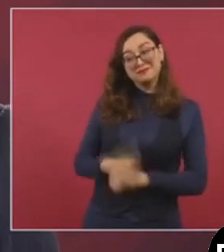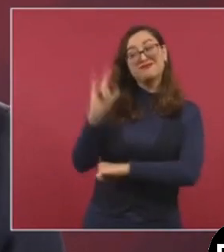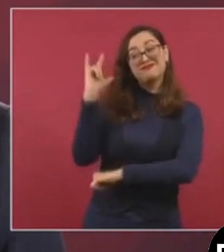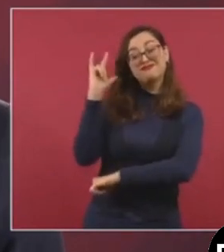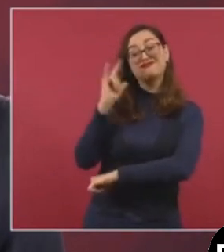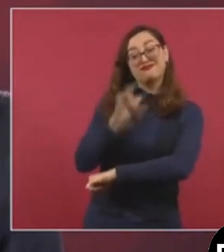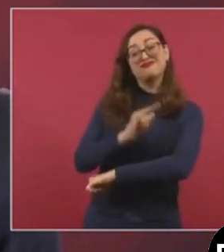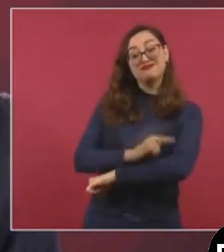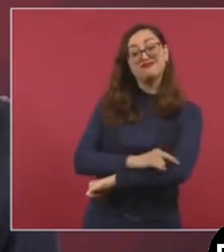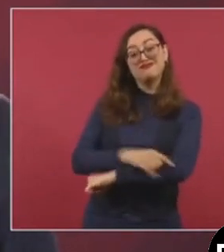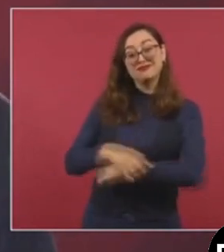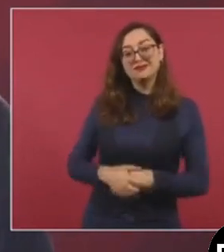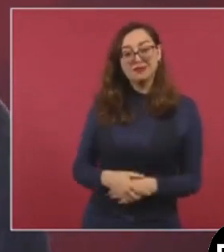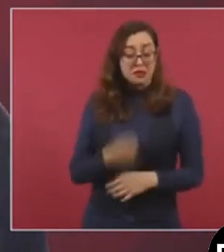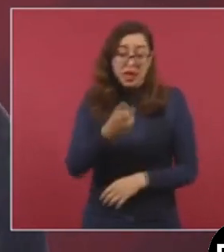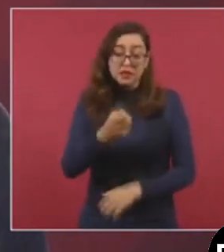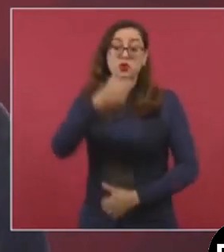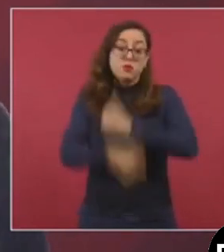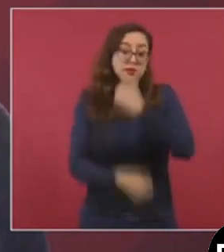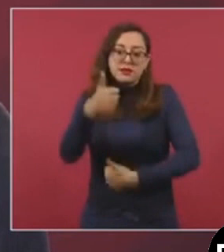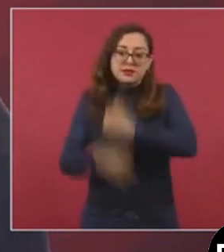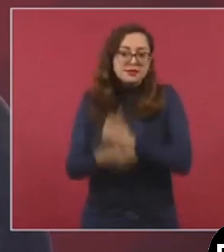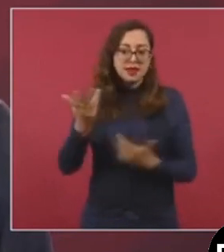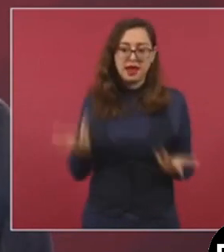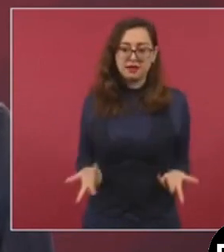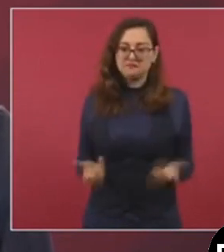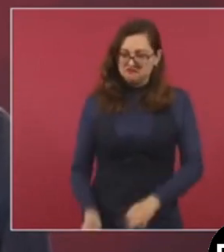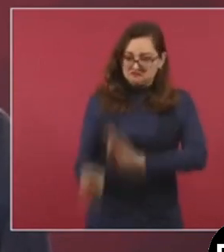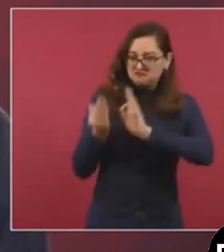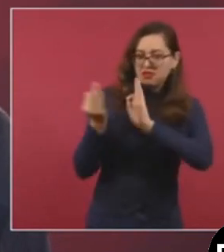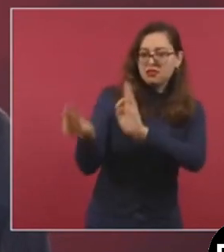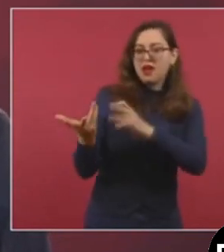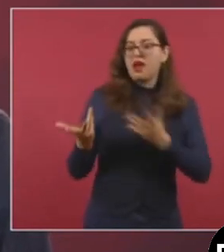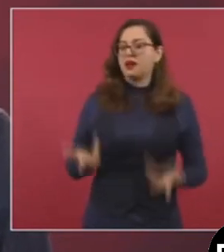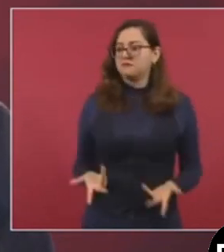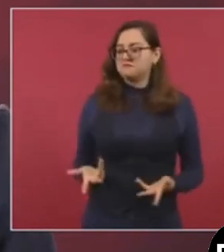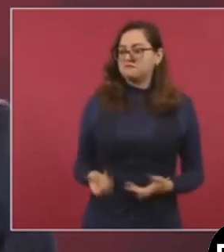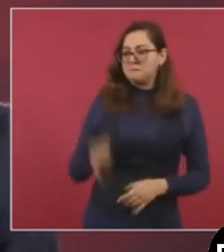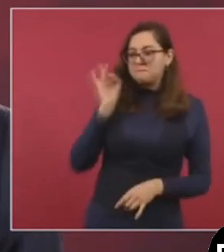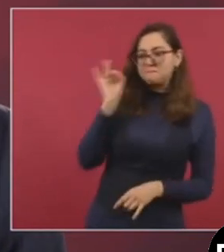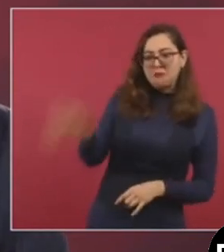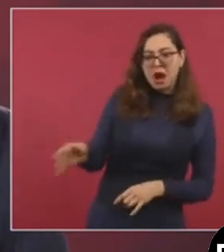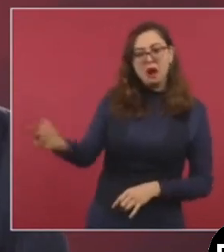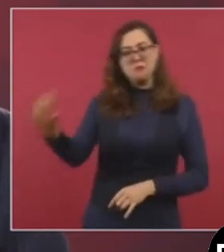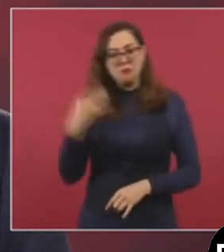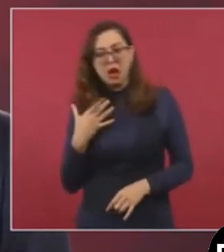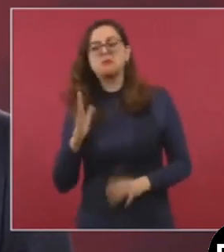Así es como podemos confrontarnos de esa manera